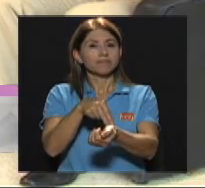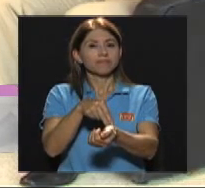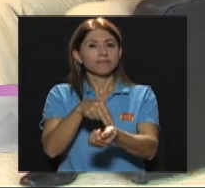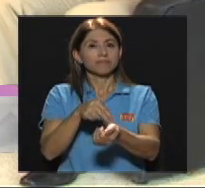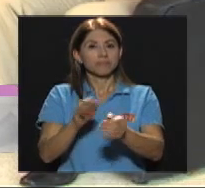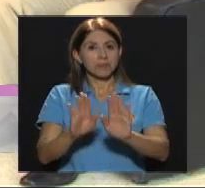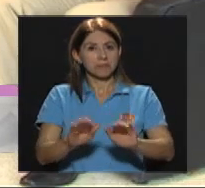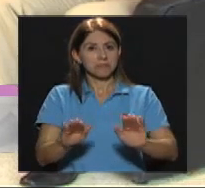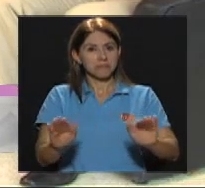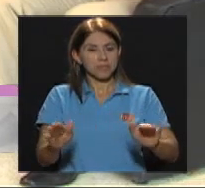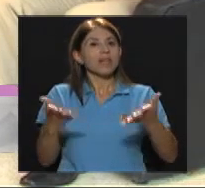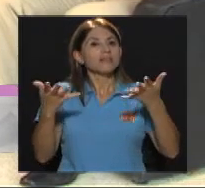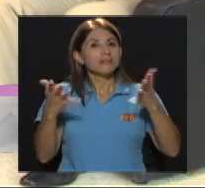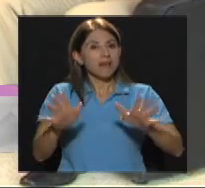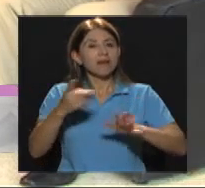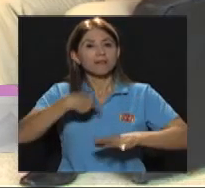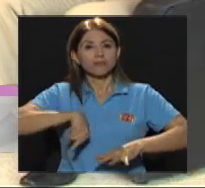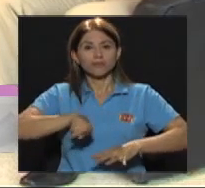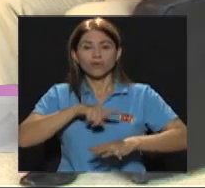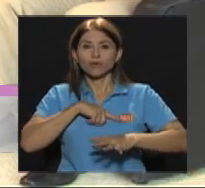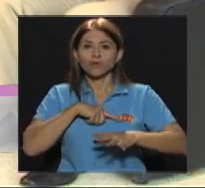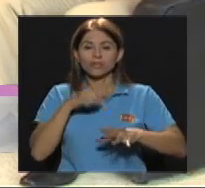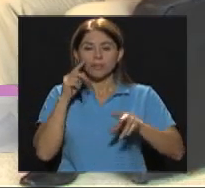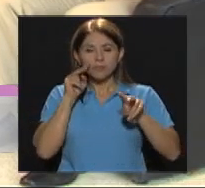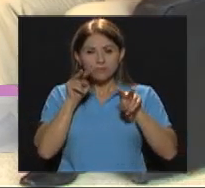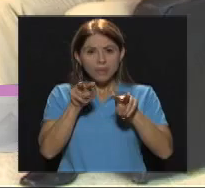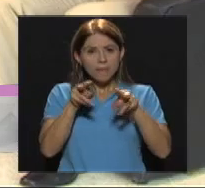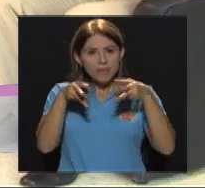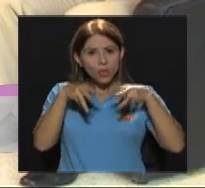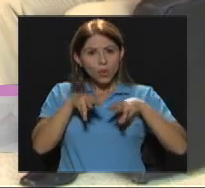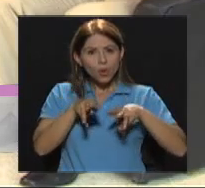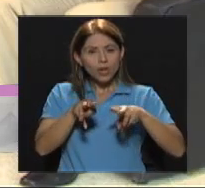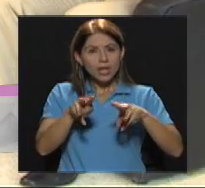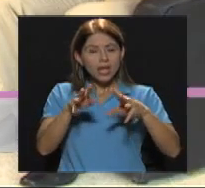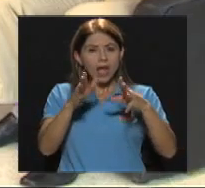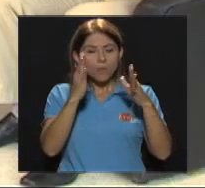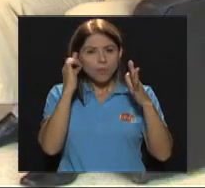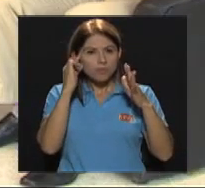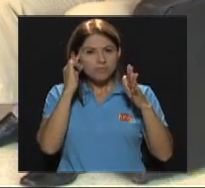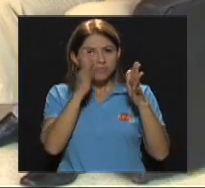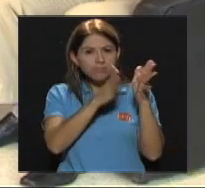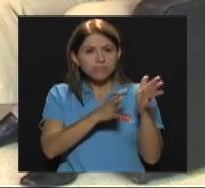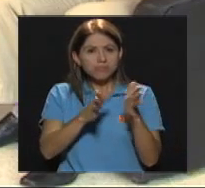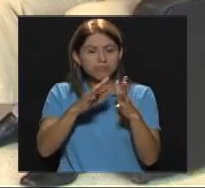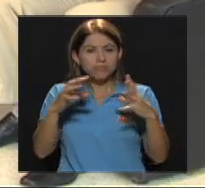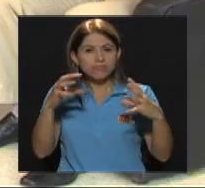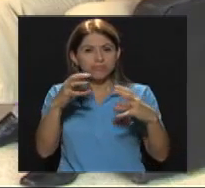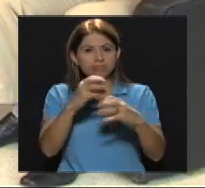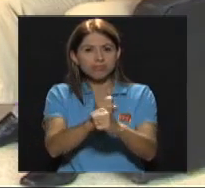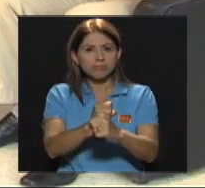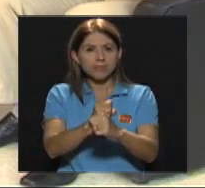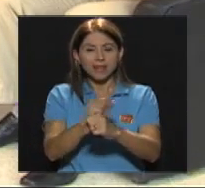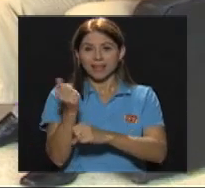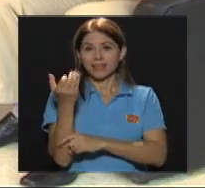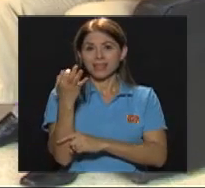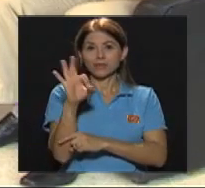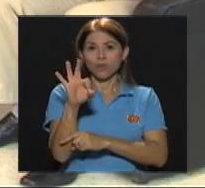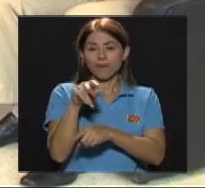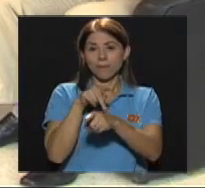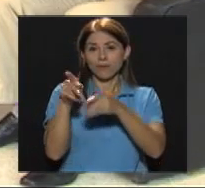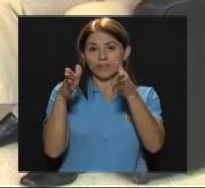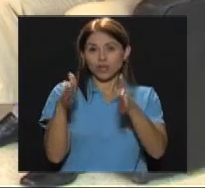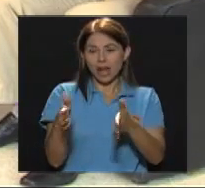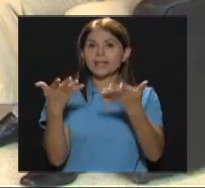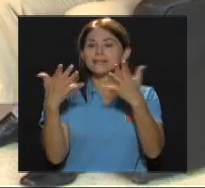realizando La sistematización de esta metodología A cargo de 19 profesionales En este momento Que fuimos los que nos